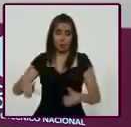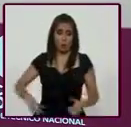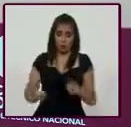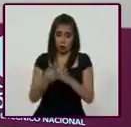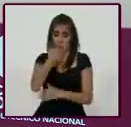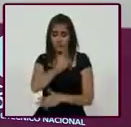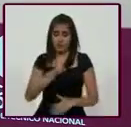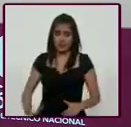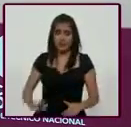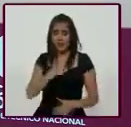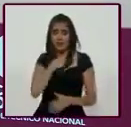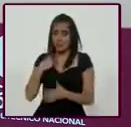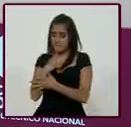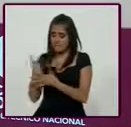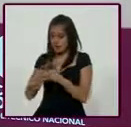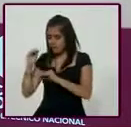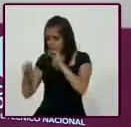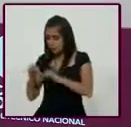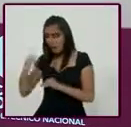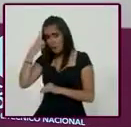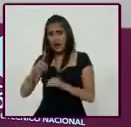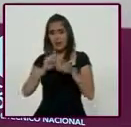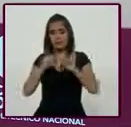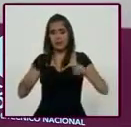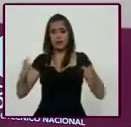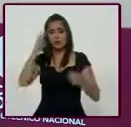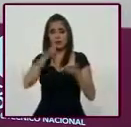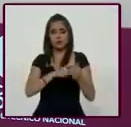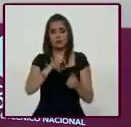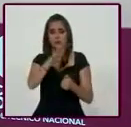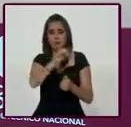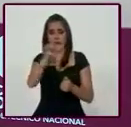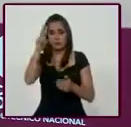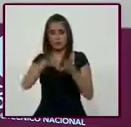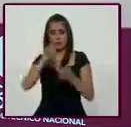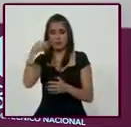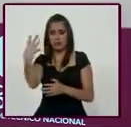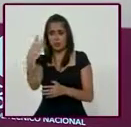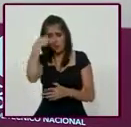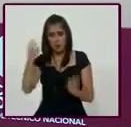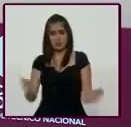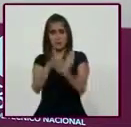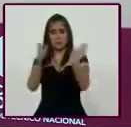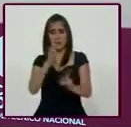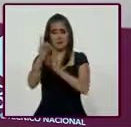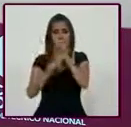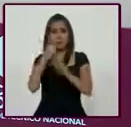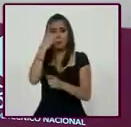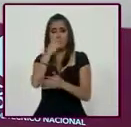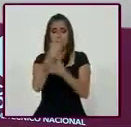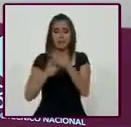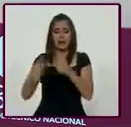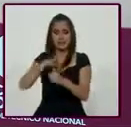que construir un Plan Nacional de Desarrollo 2019-2024, en donde priorice el tema del deporte, un plan sectorial